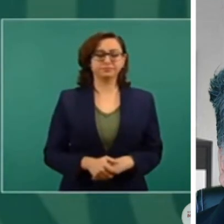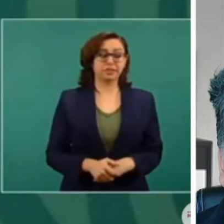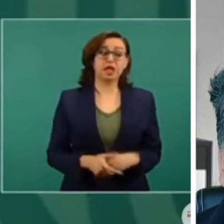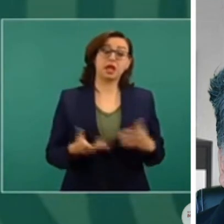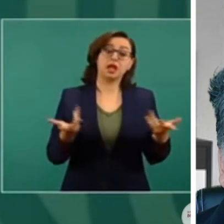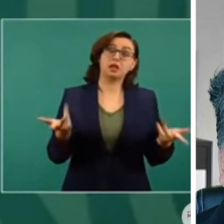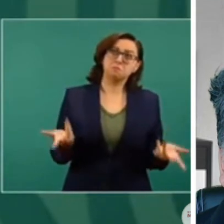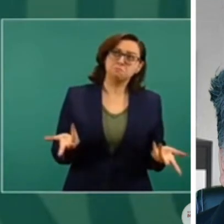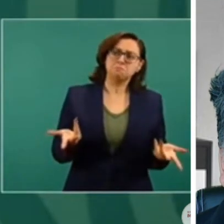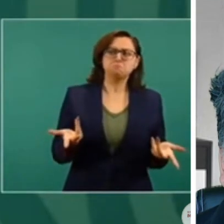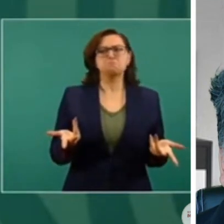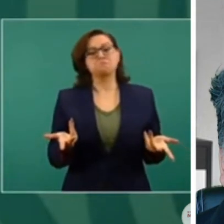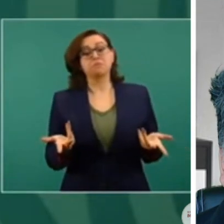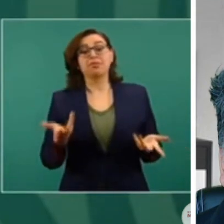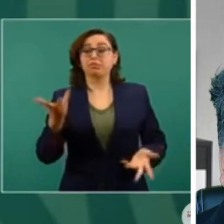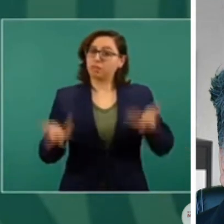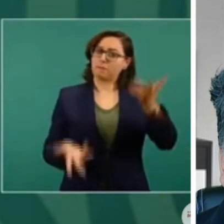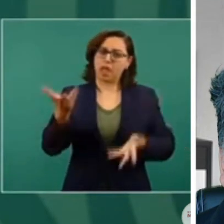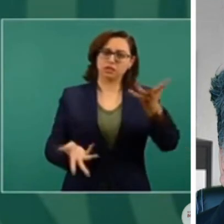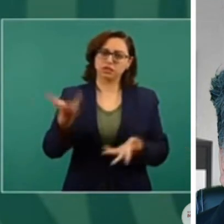cuestionándonos, casi todos,